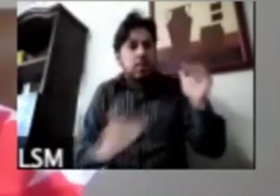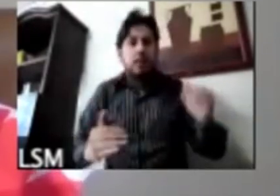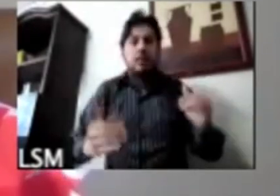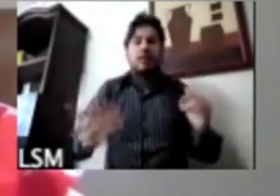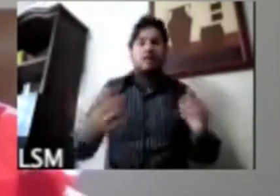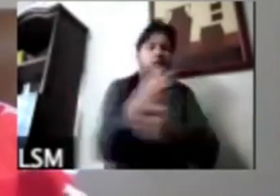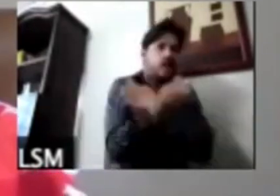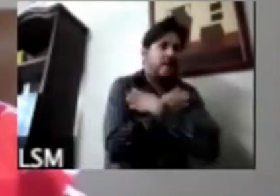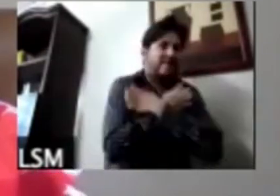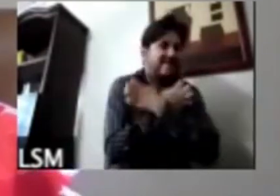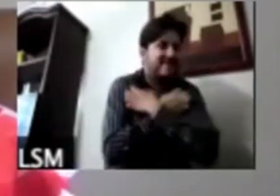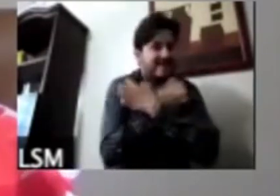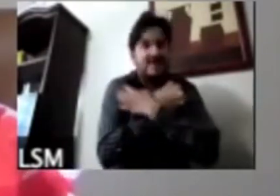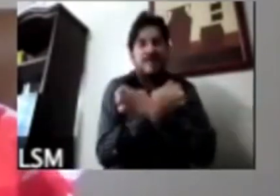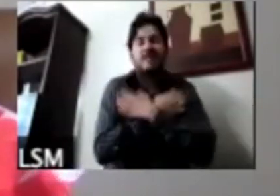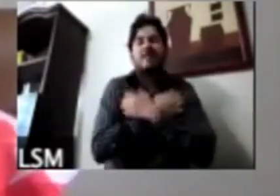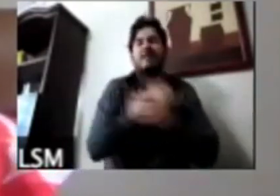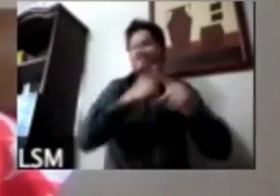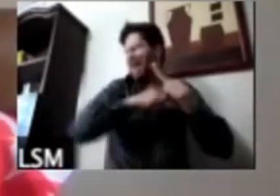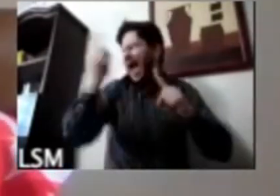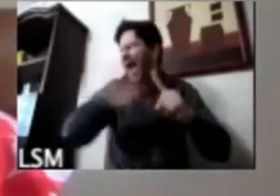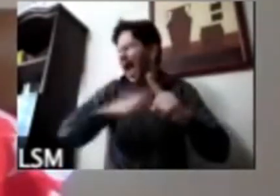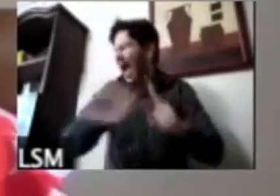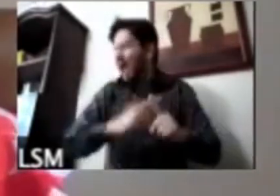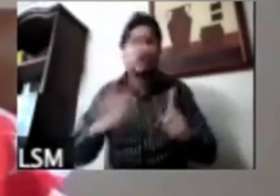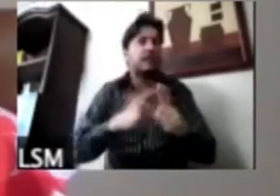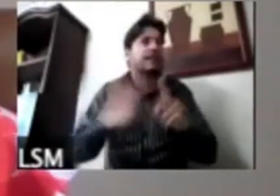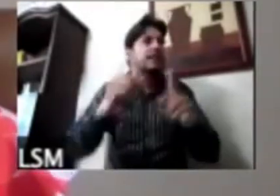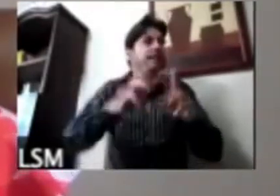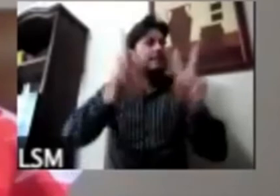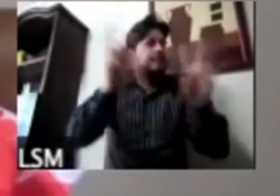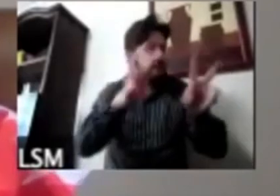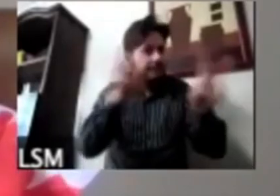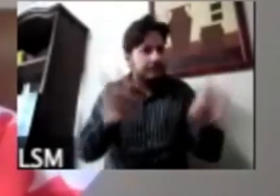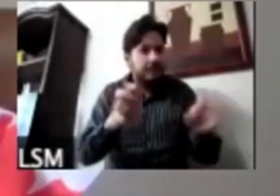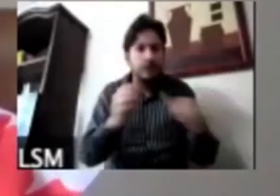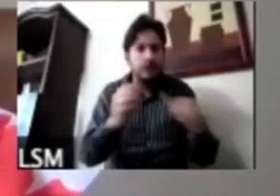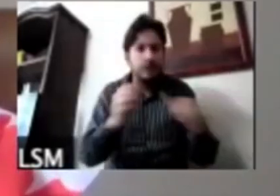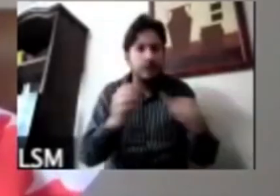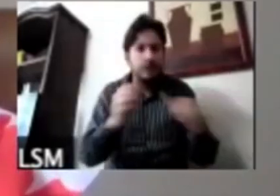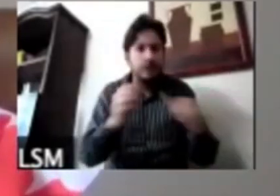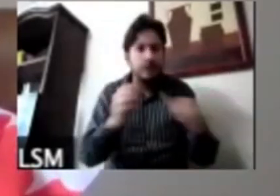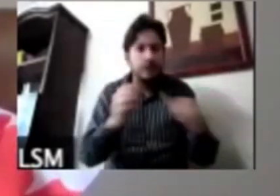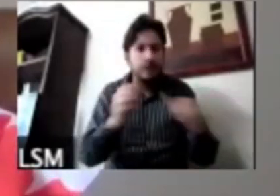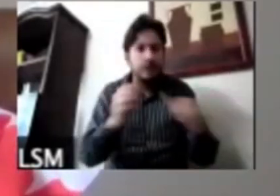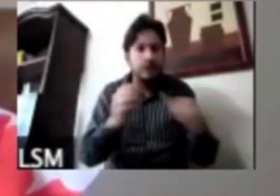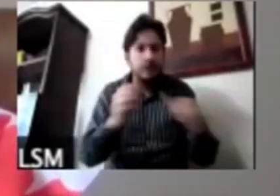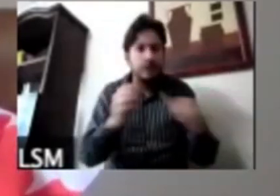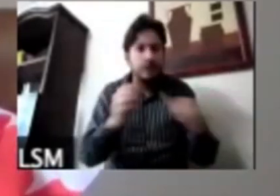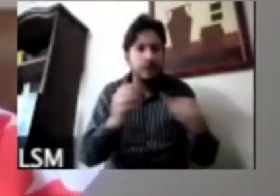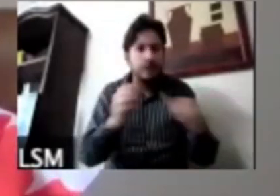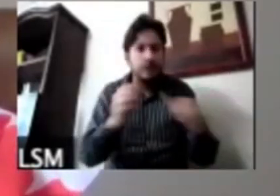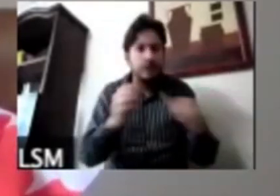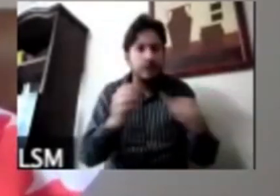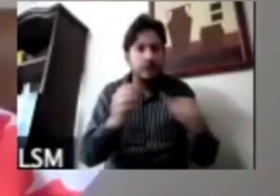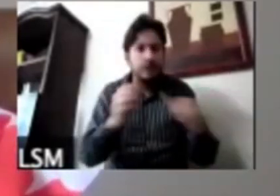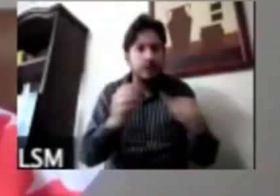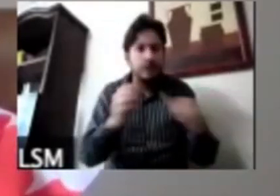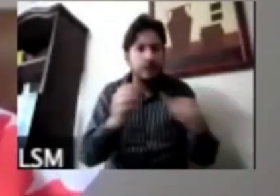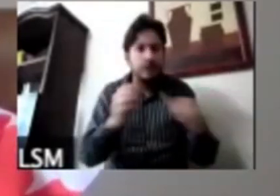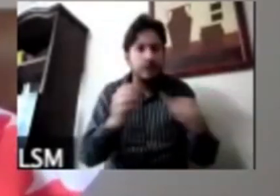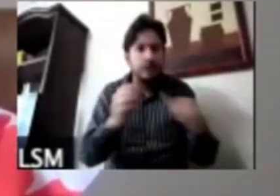es uno de los grandes casos las personas que van a una escuela privada probablemente están pudiendo conectarse para tomar clases